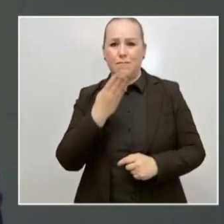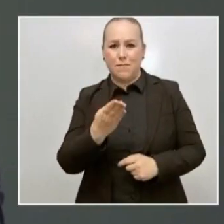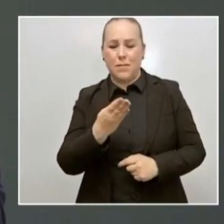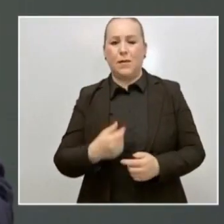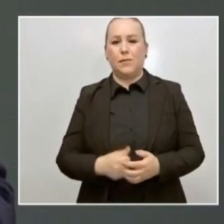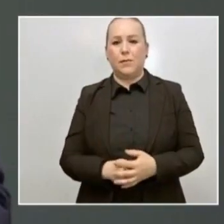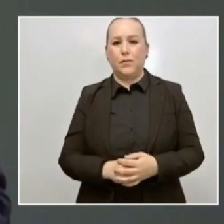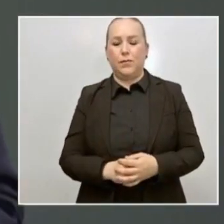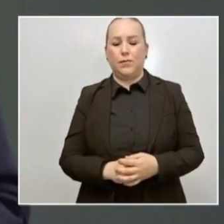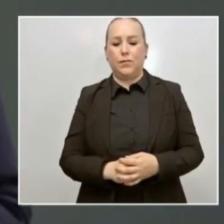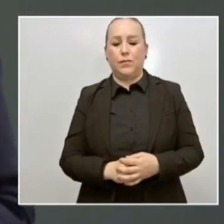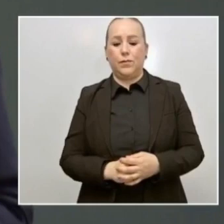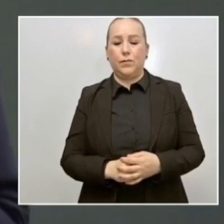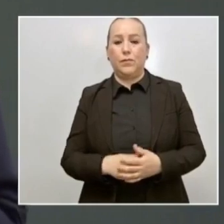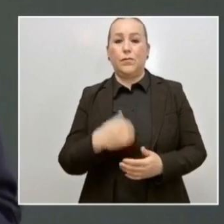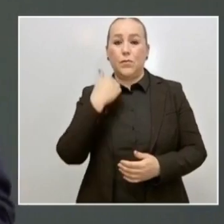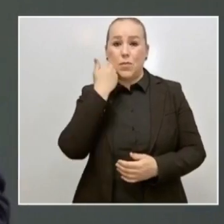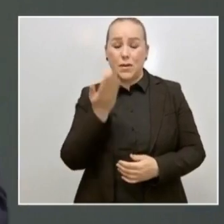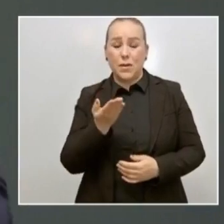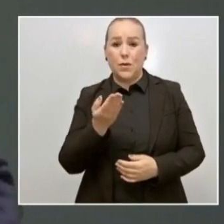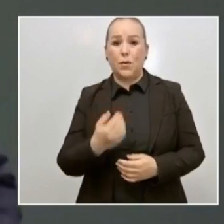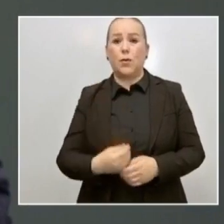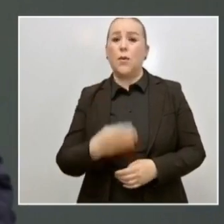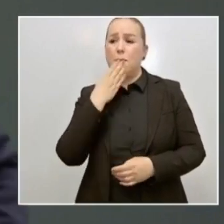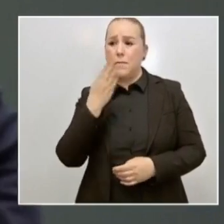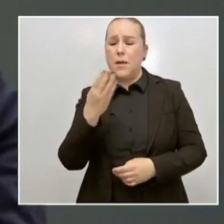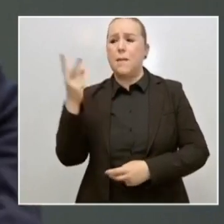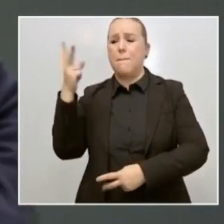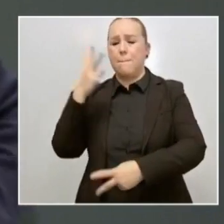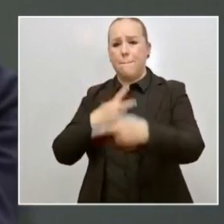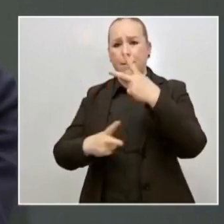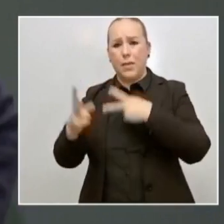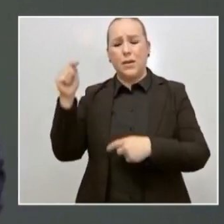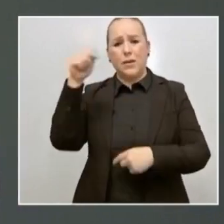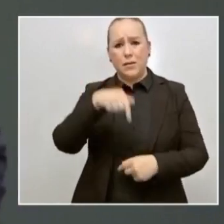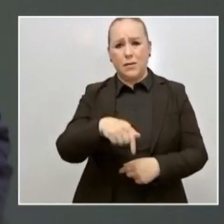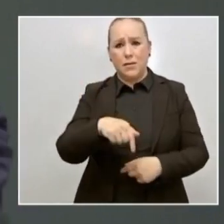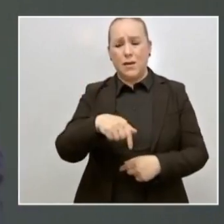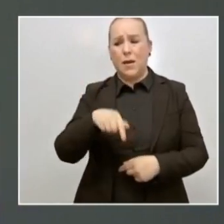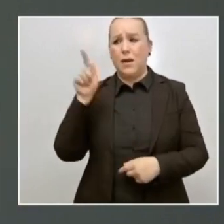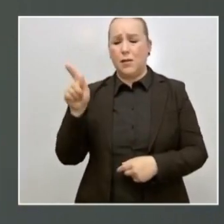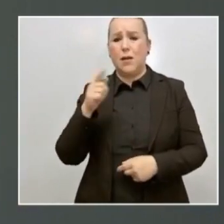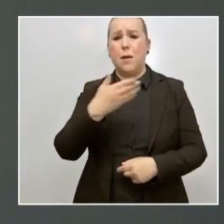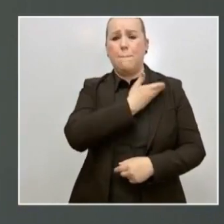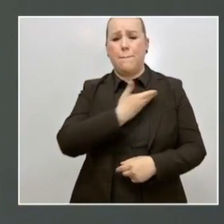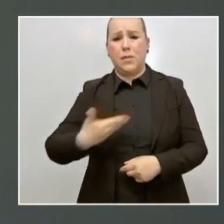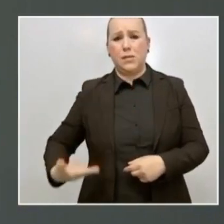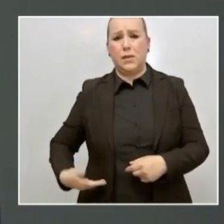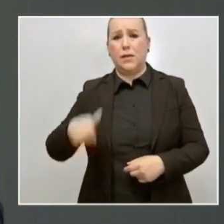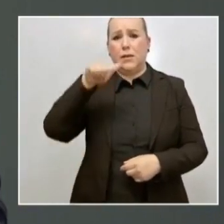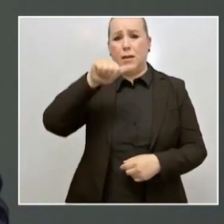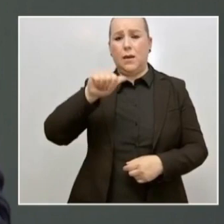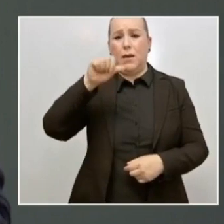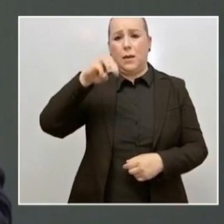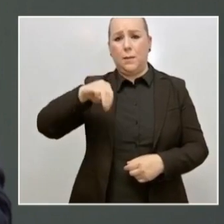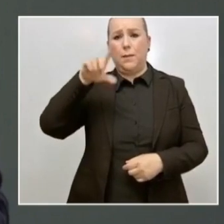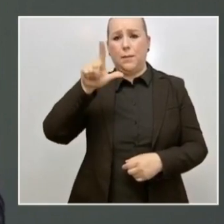Quiero darle la más cordial bienvenida al presidente Andrés Manuel López Obrador.